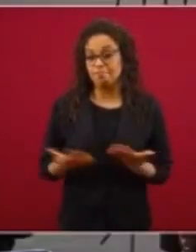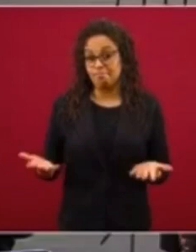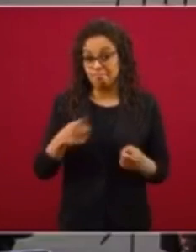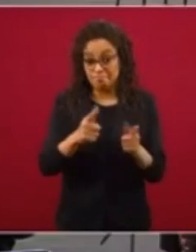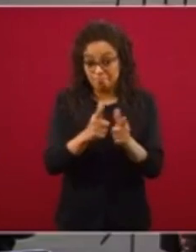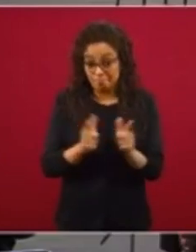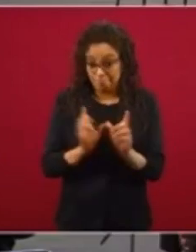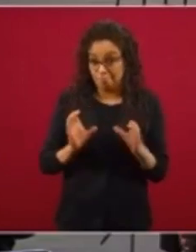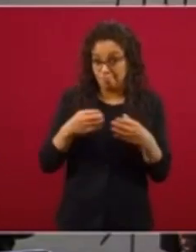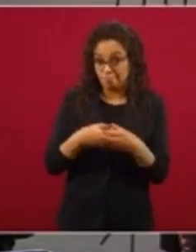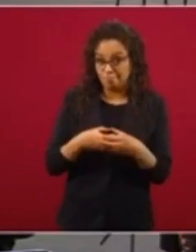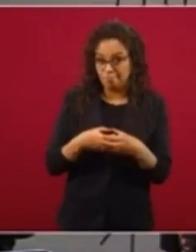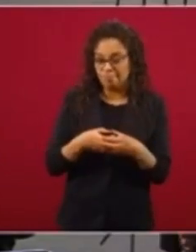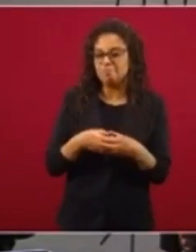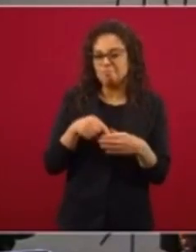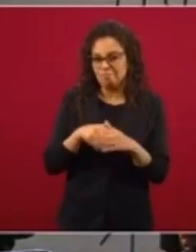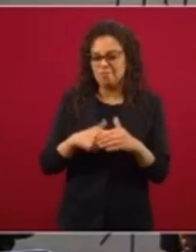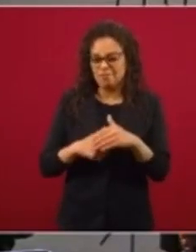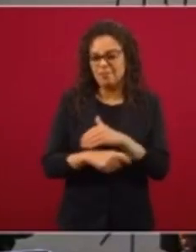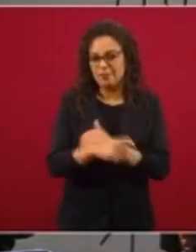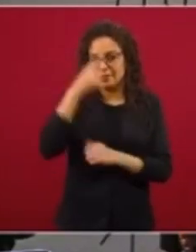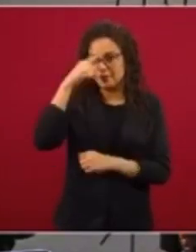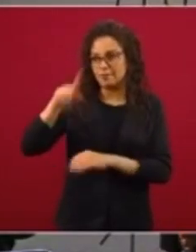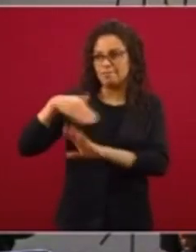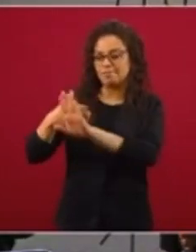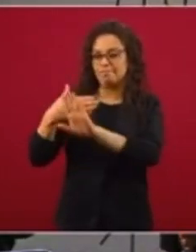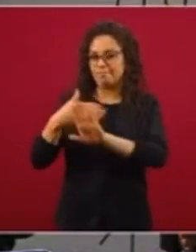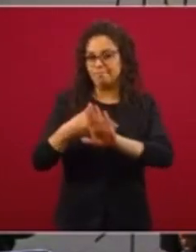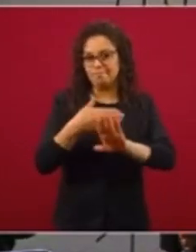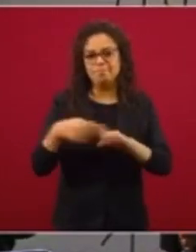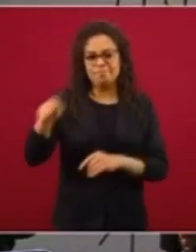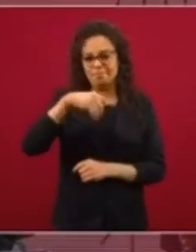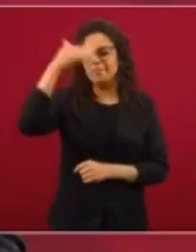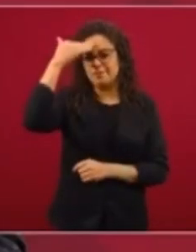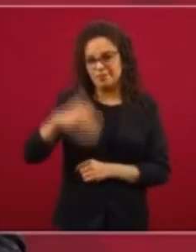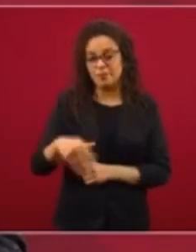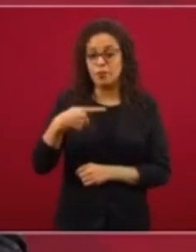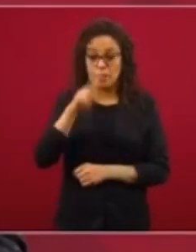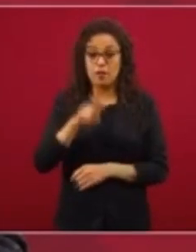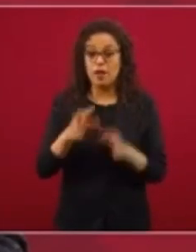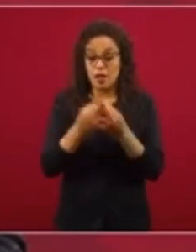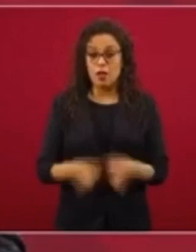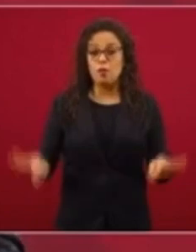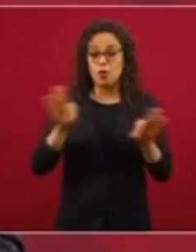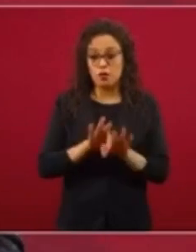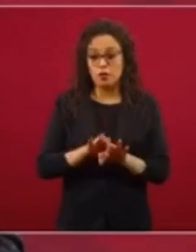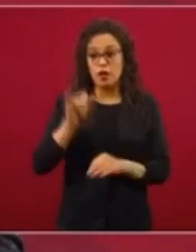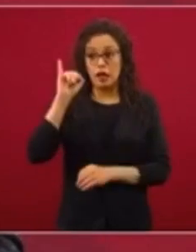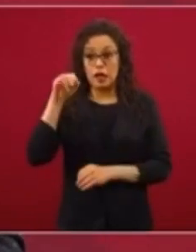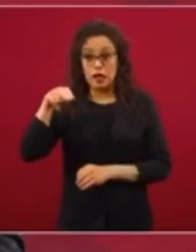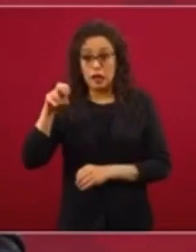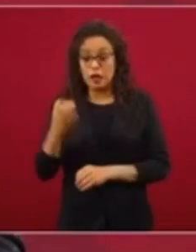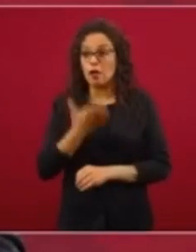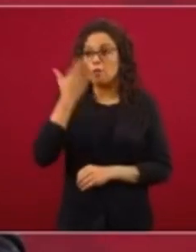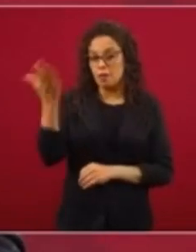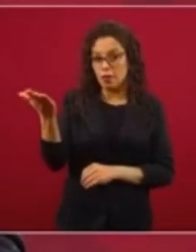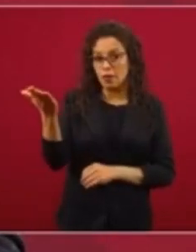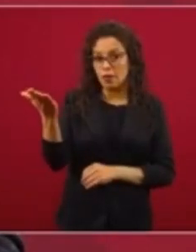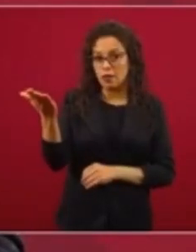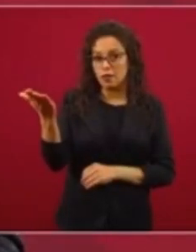pagada. Pero también creo que es importante convocar al Instituto Nacional Electoral, al INE,